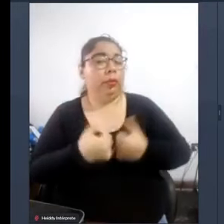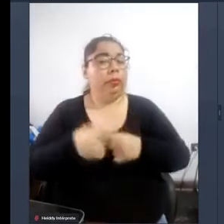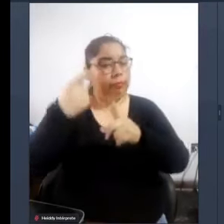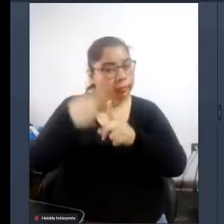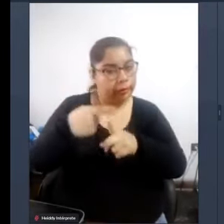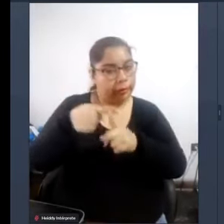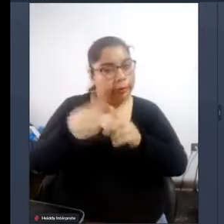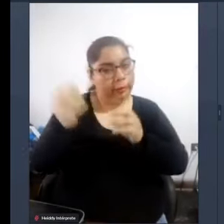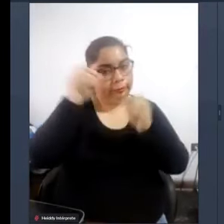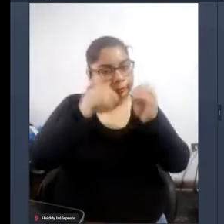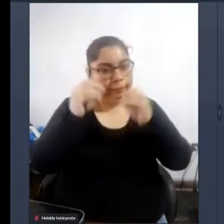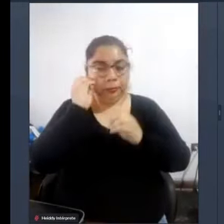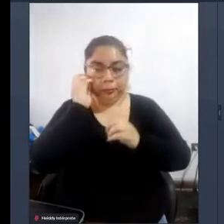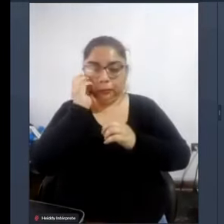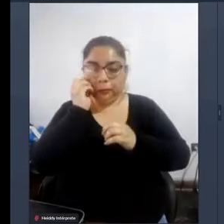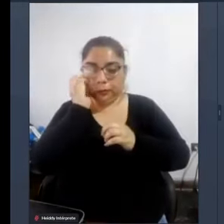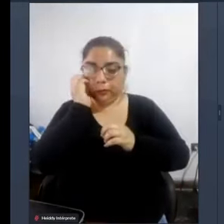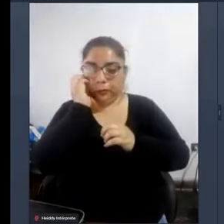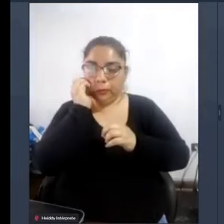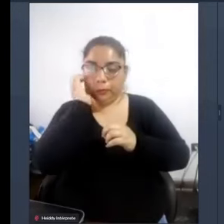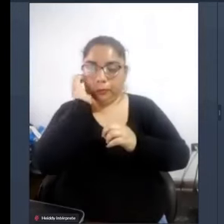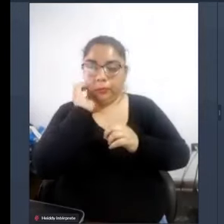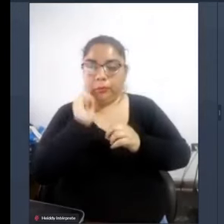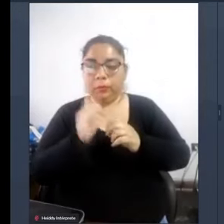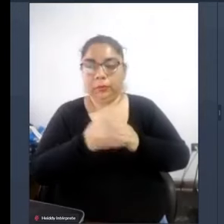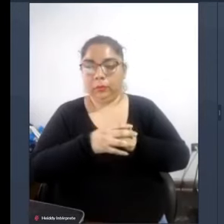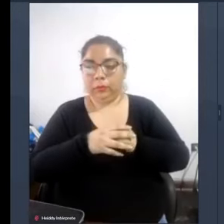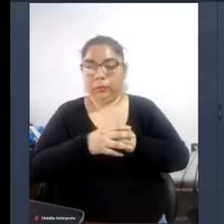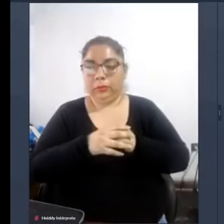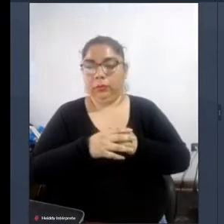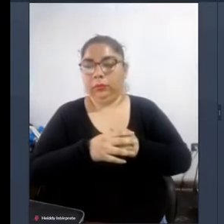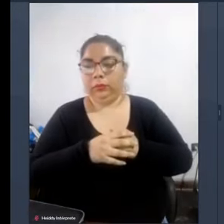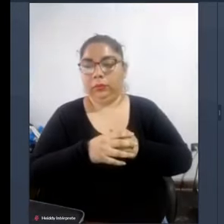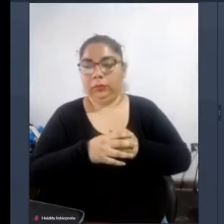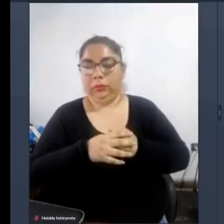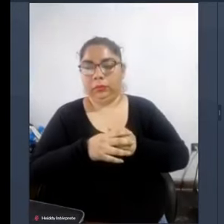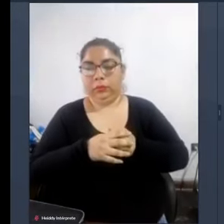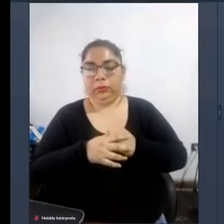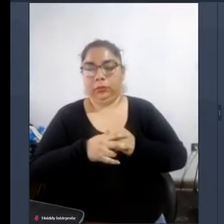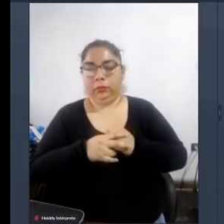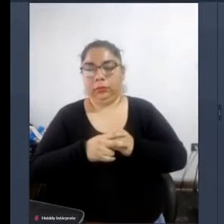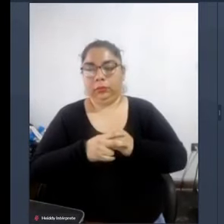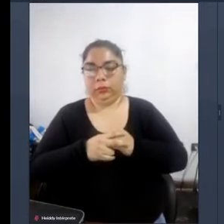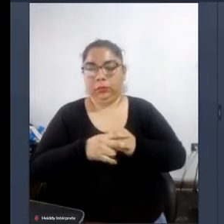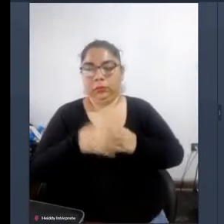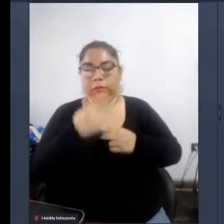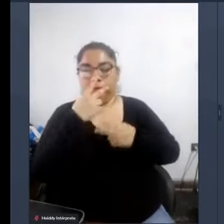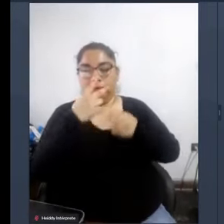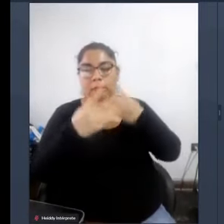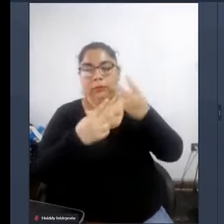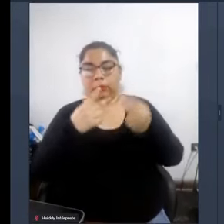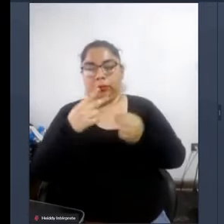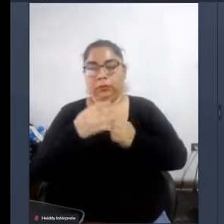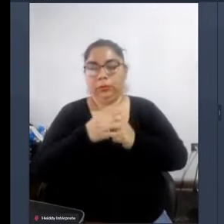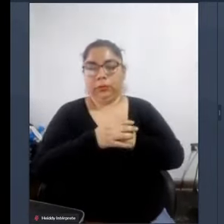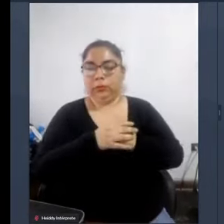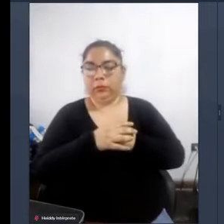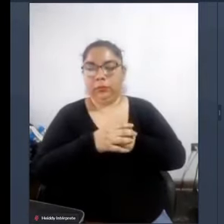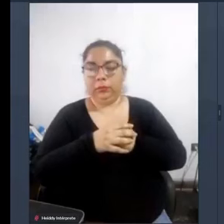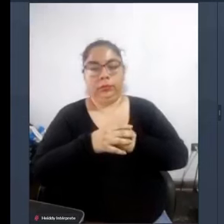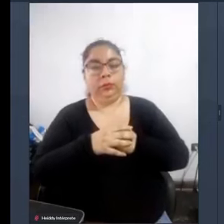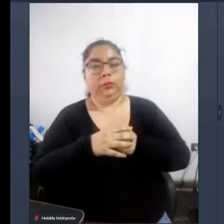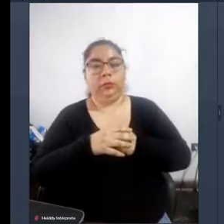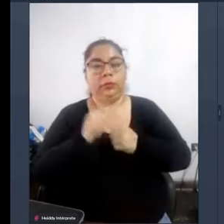y eso podría hacer que senos que la ciudad sea prohibitiva para generar nuestros